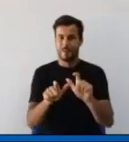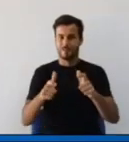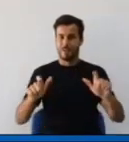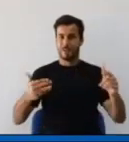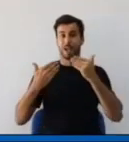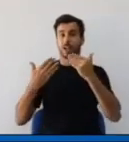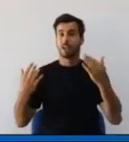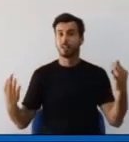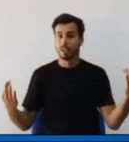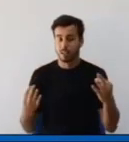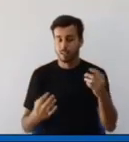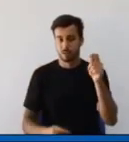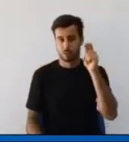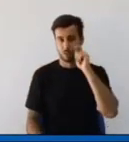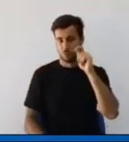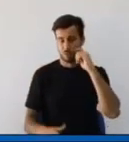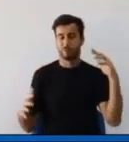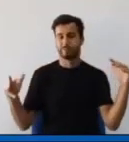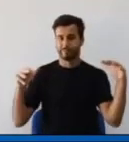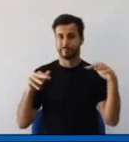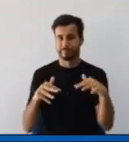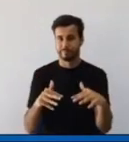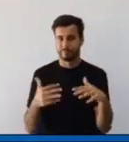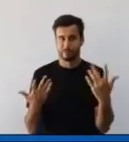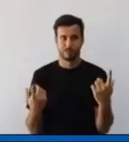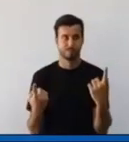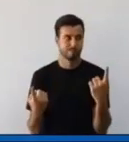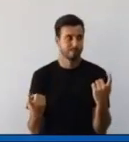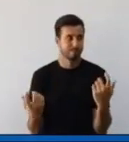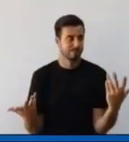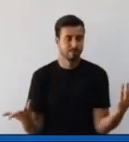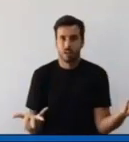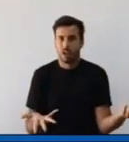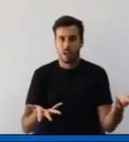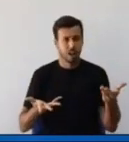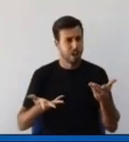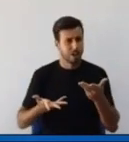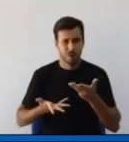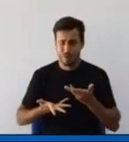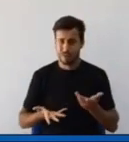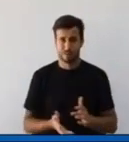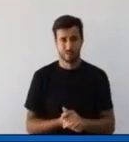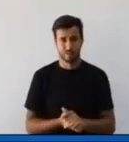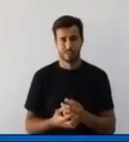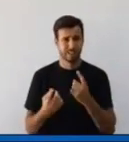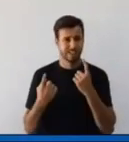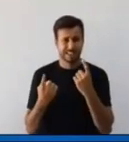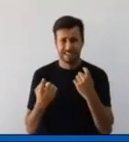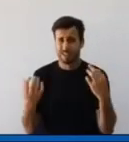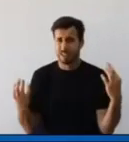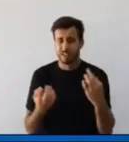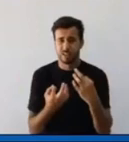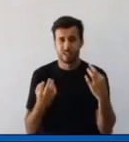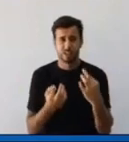insuficientes. Necesitamos algo más. Necesitamos de un gran pacto por la